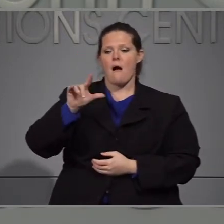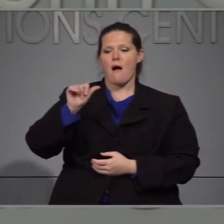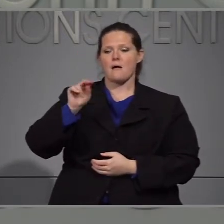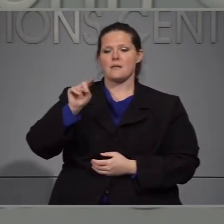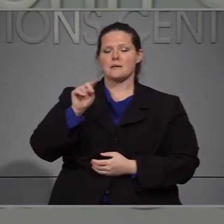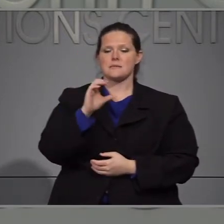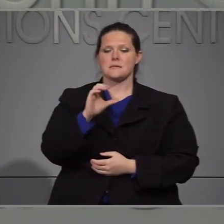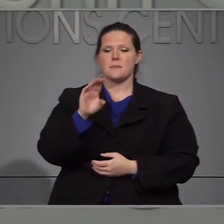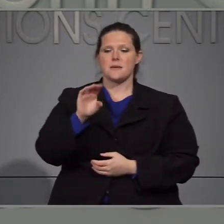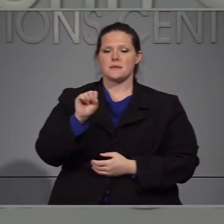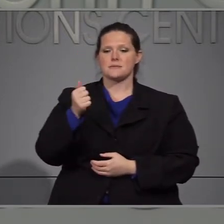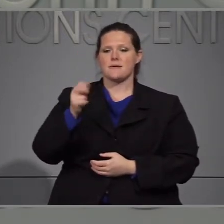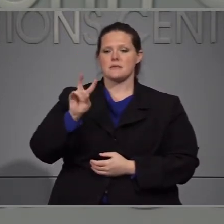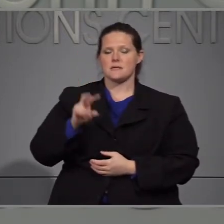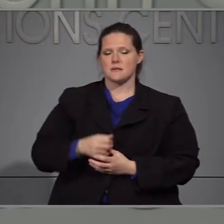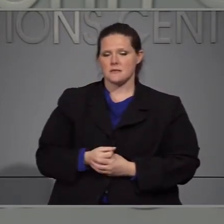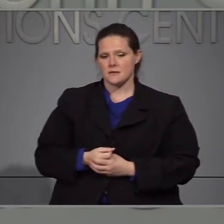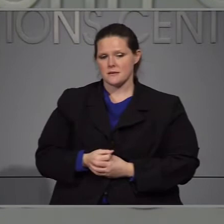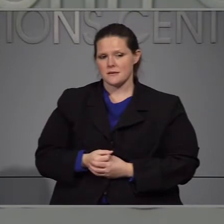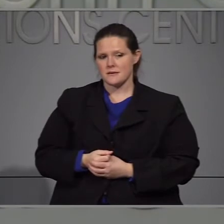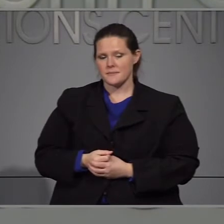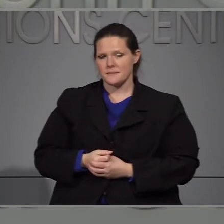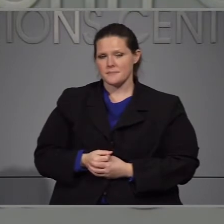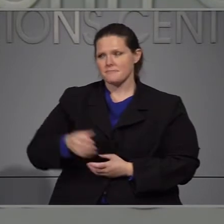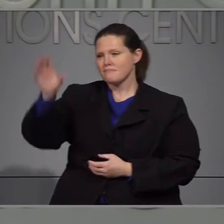Manco haile en si vía se ventín.